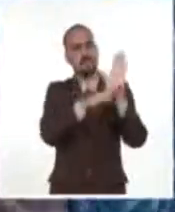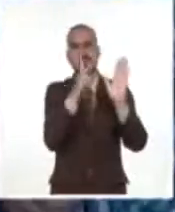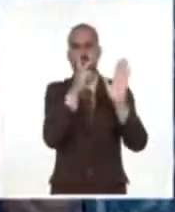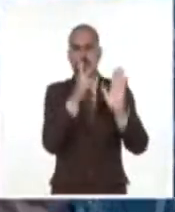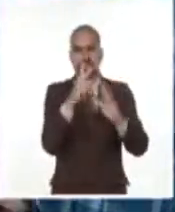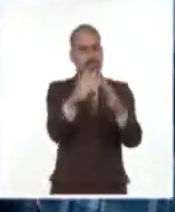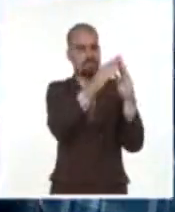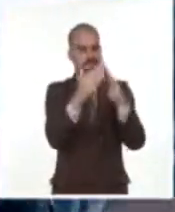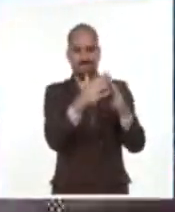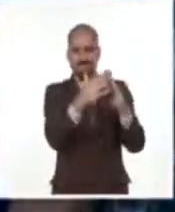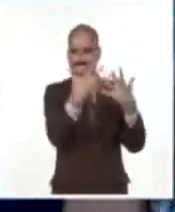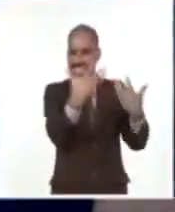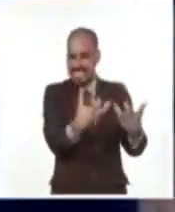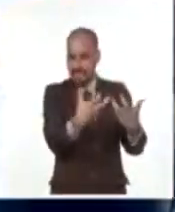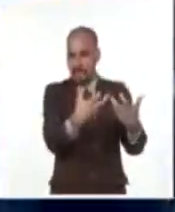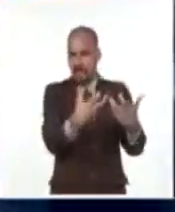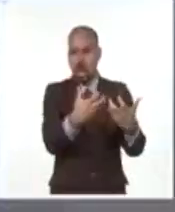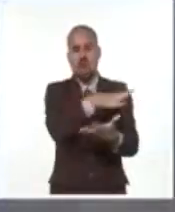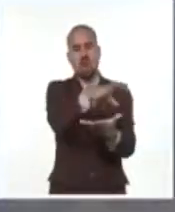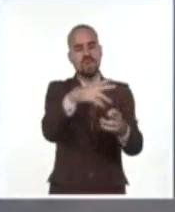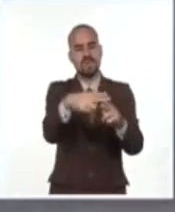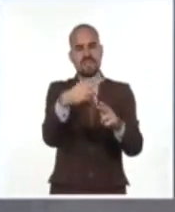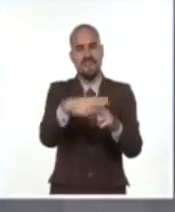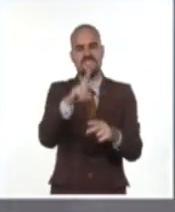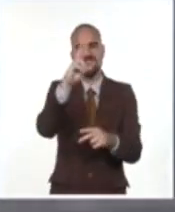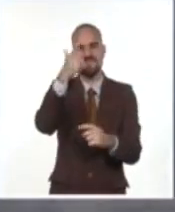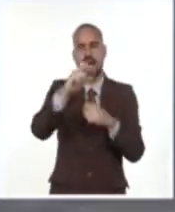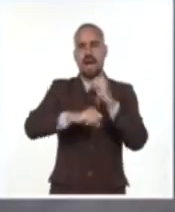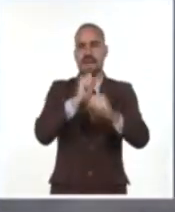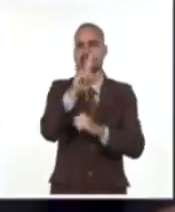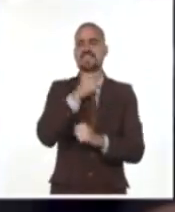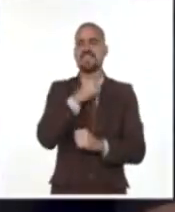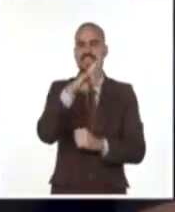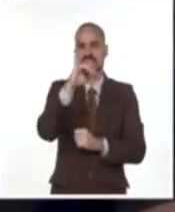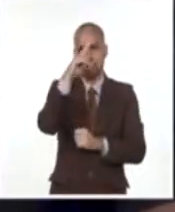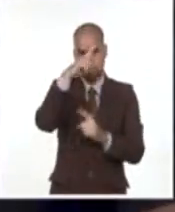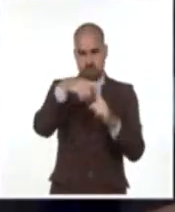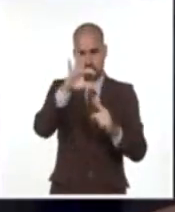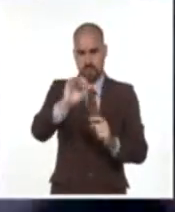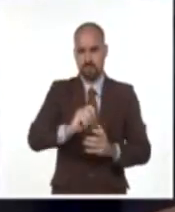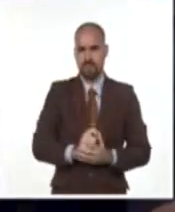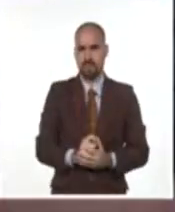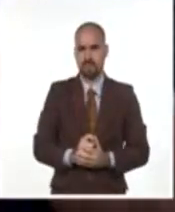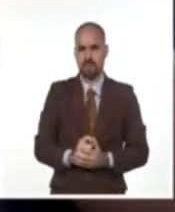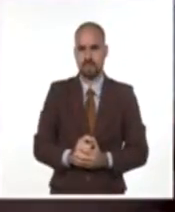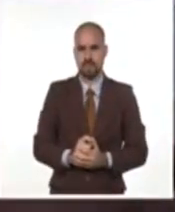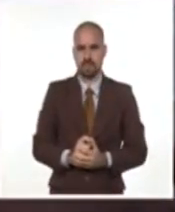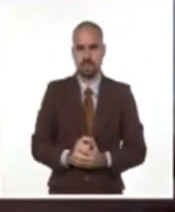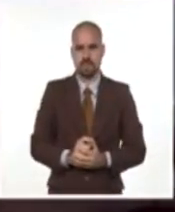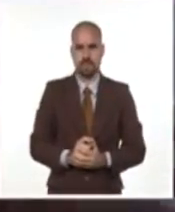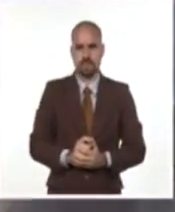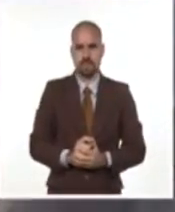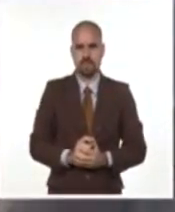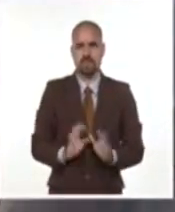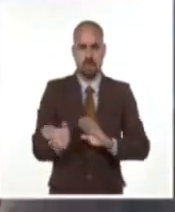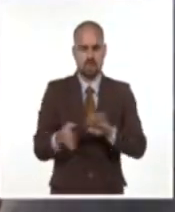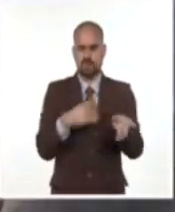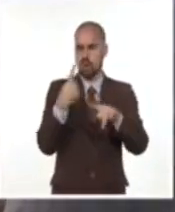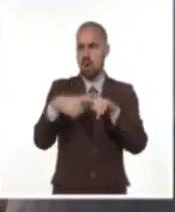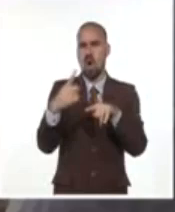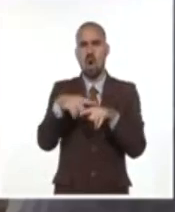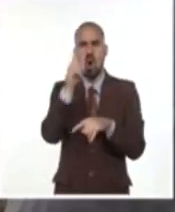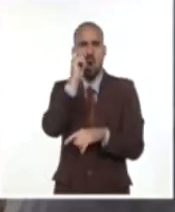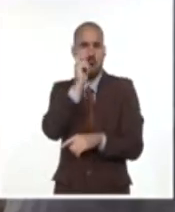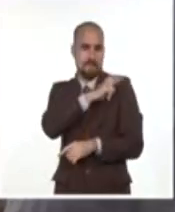vulnerables en la comunidad El Vaquerito. Por su parte, el miembro del secretariado del Comité Central del Partido y jefe del departamento